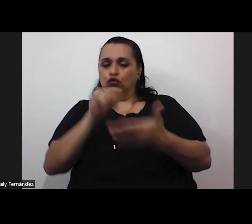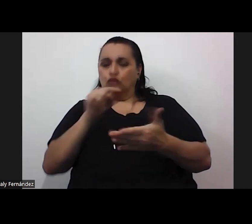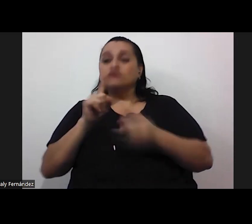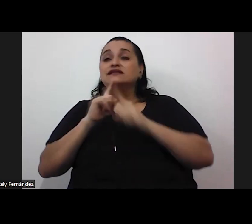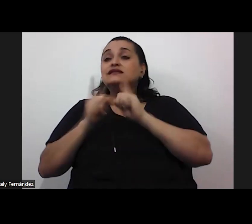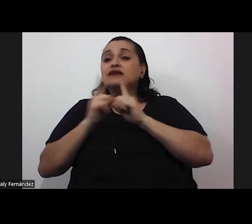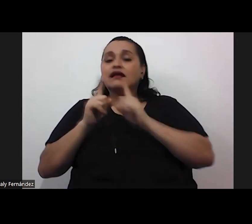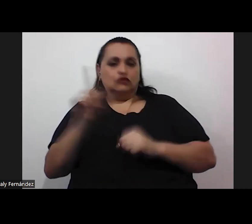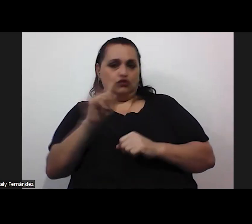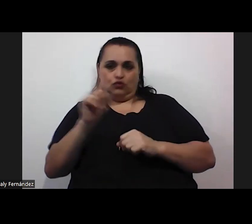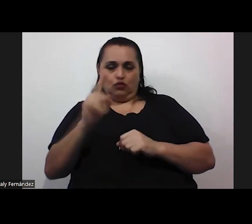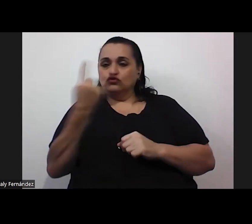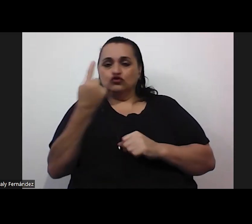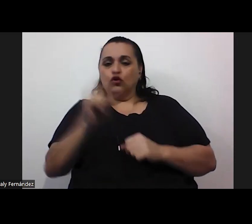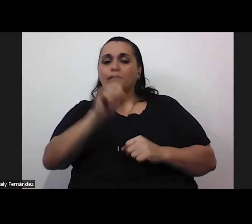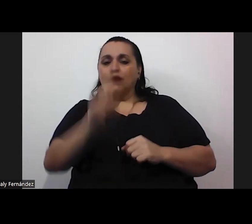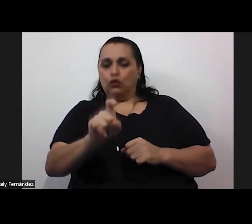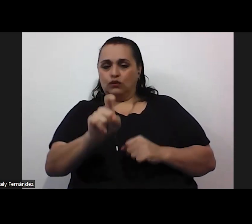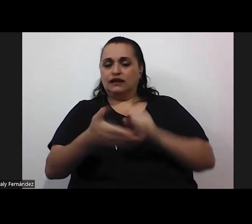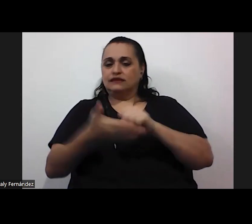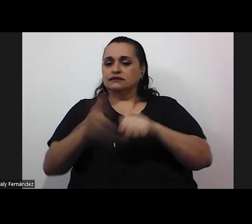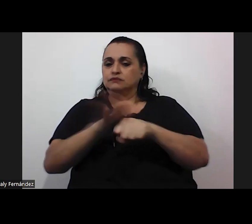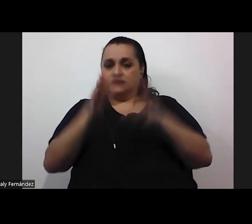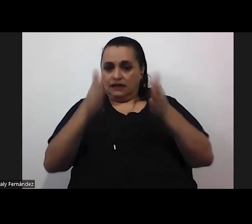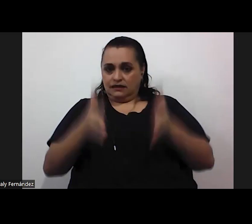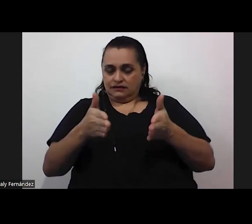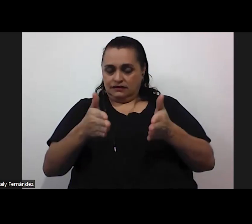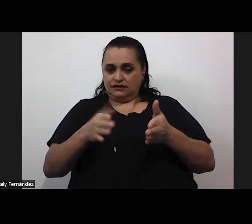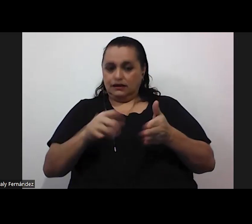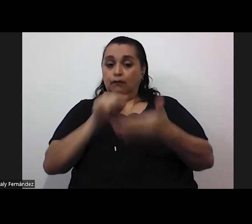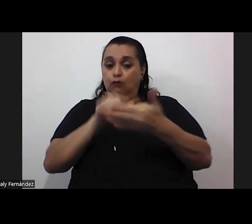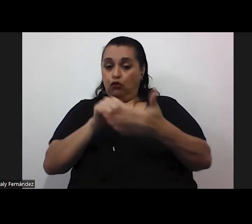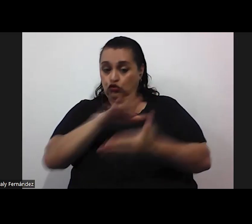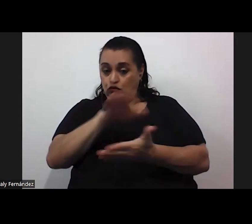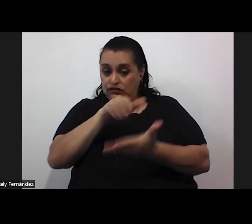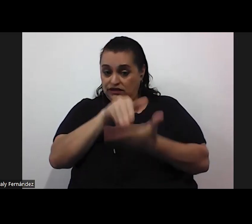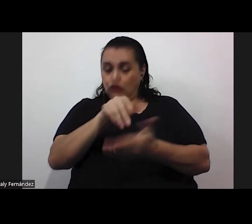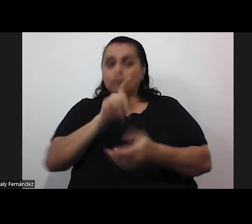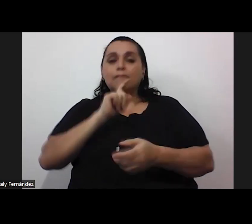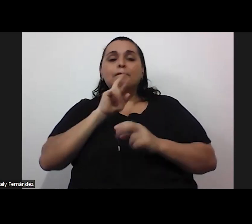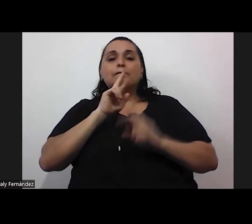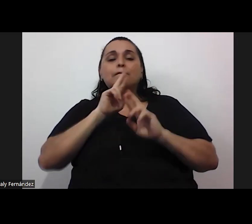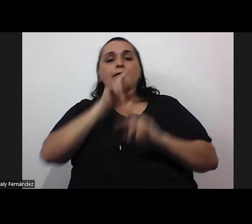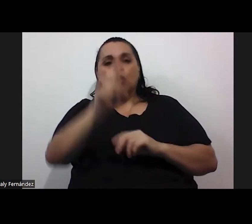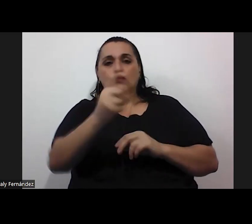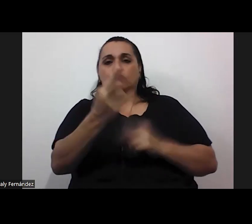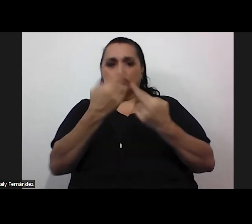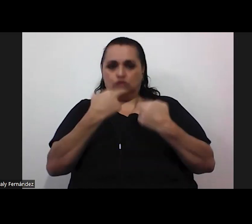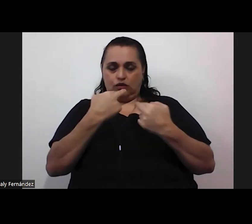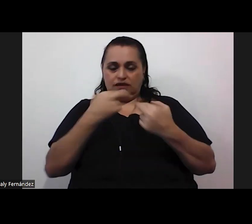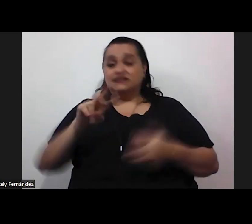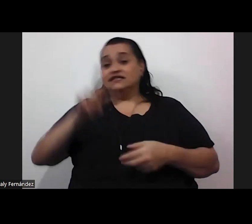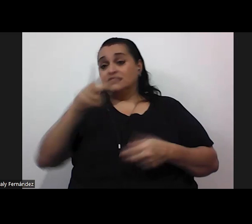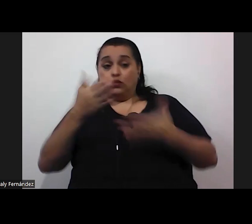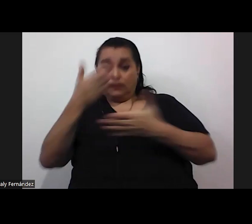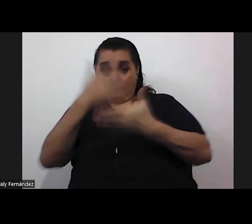sino para preguntas al especialista, únicamente el botón de preguntas y respuestas. En la segunda parte, se plantearán las preguntas